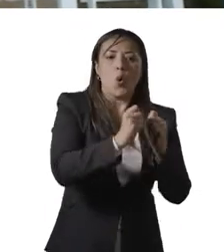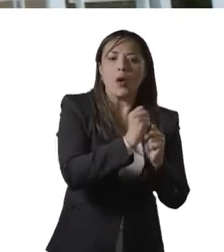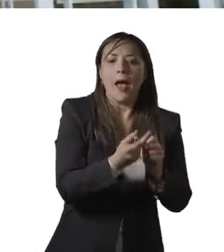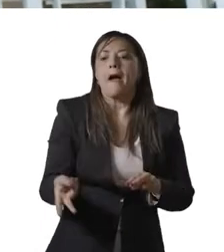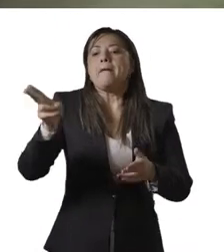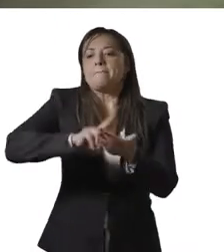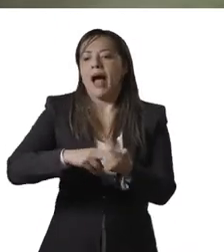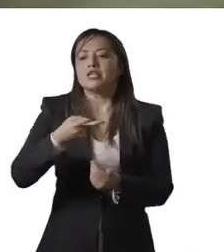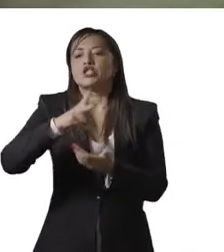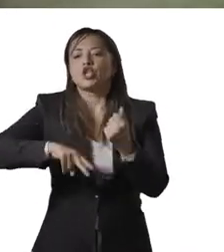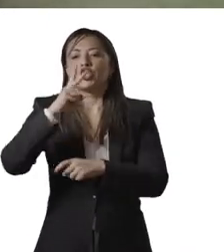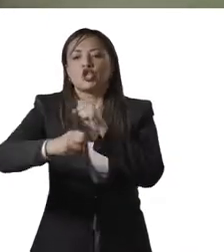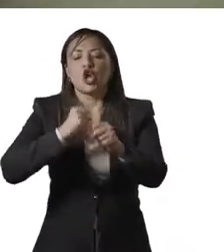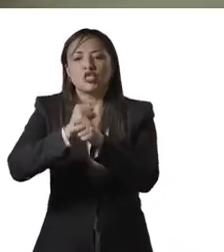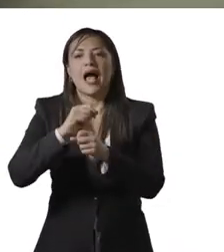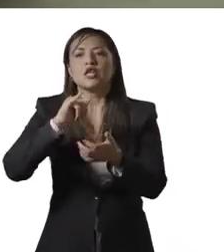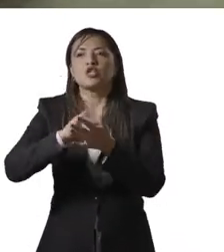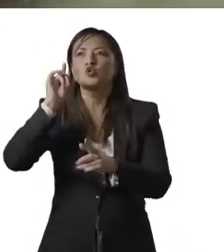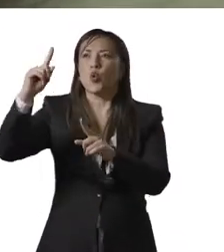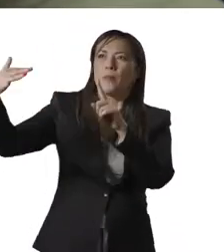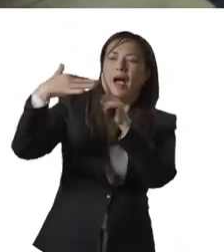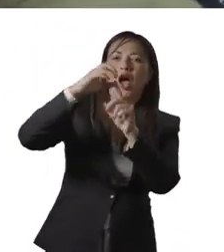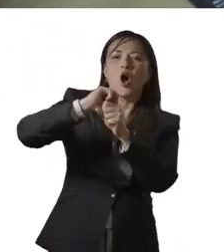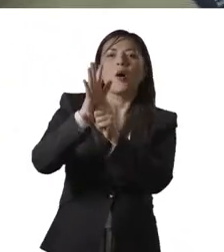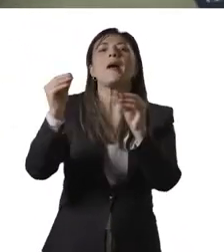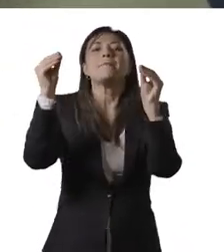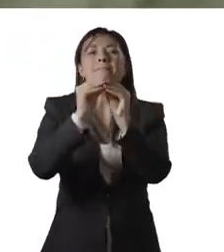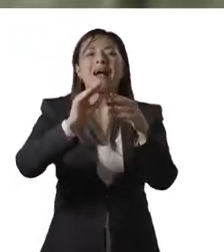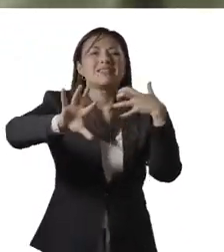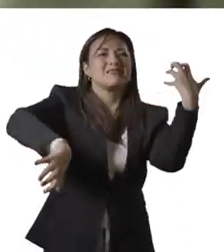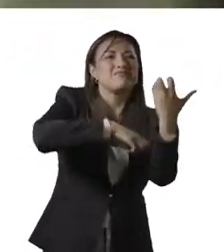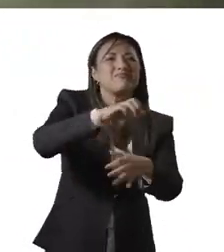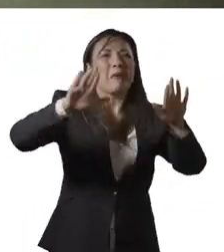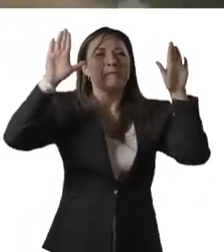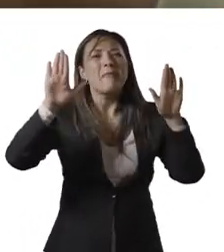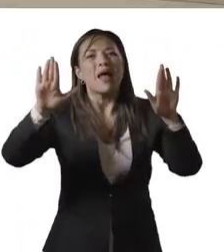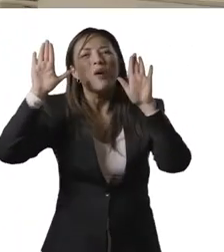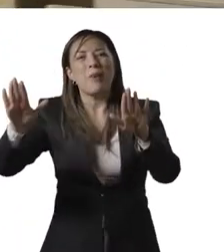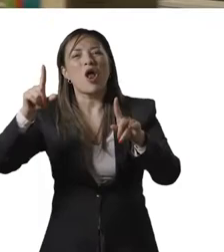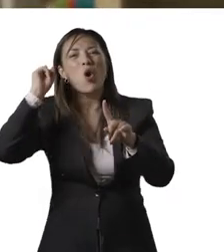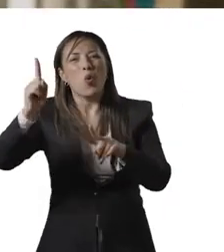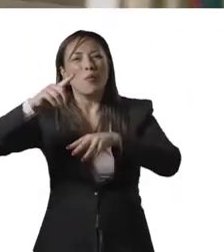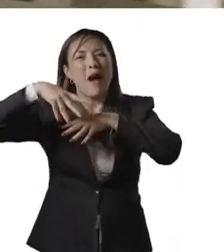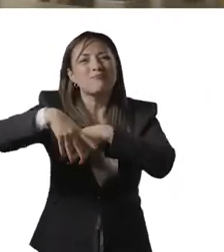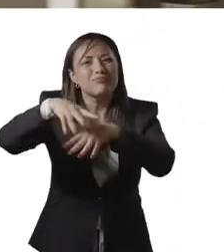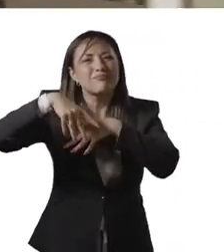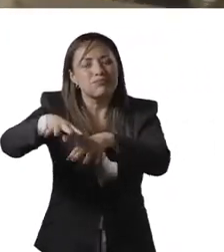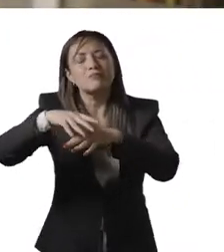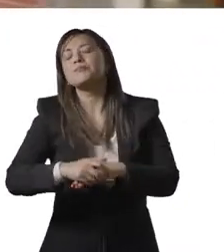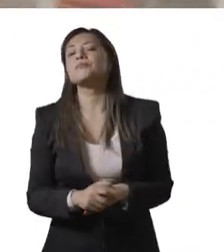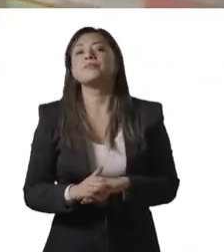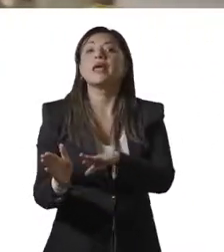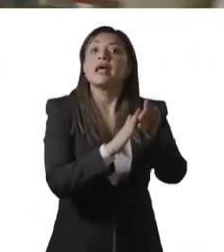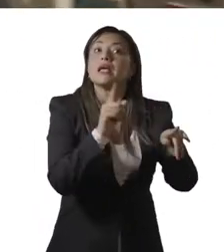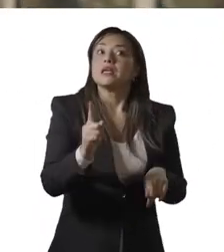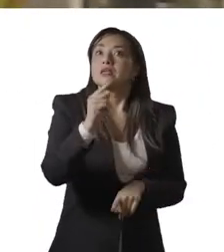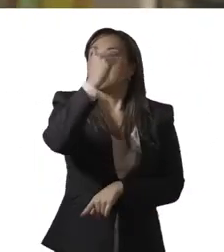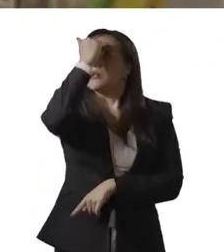segundo año de crisis sanitaria del COVID-19 y la crisis de orden público derivada de las protestas sociales.